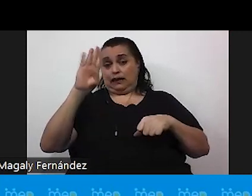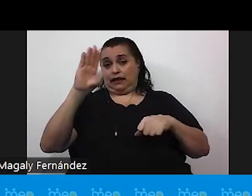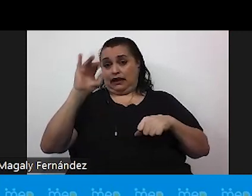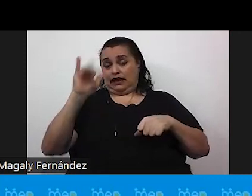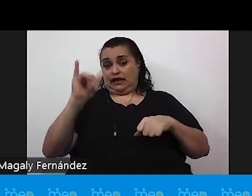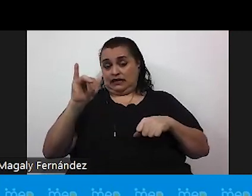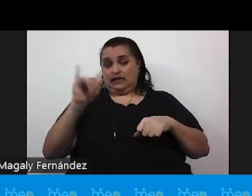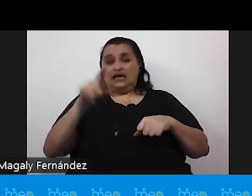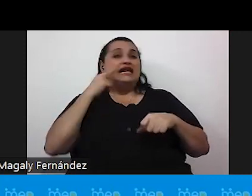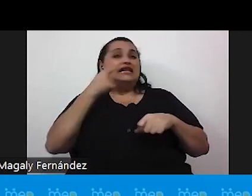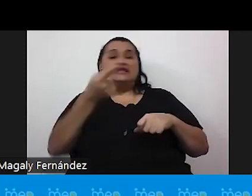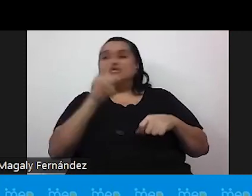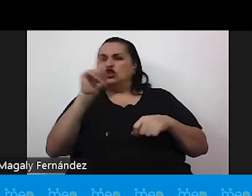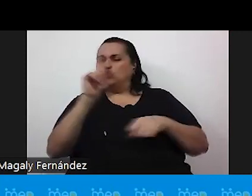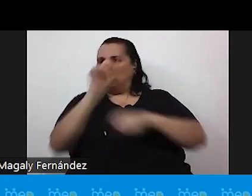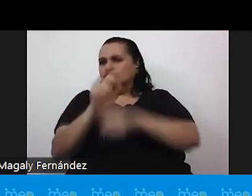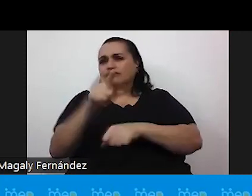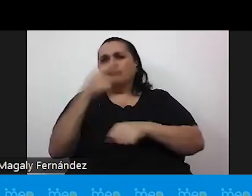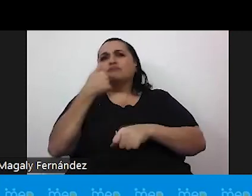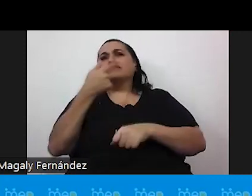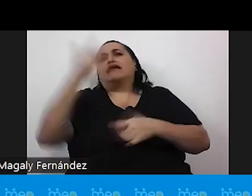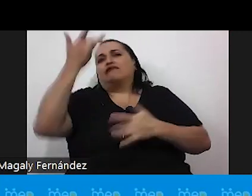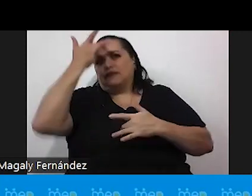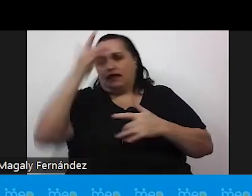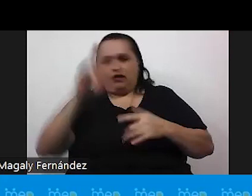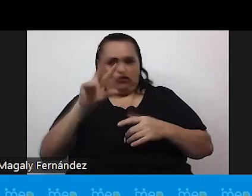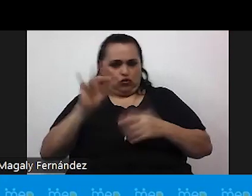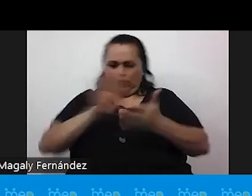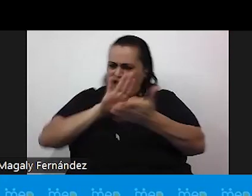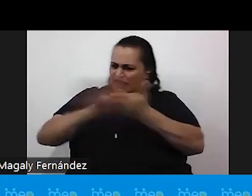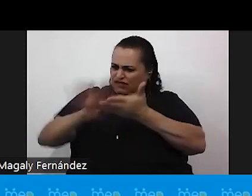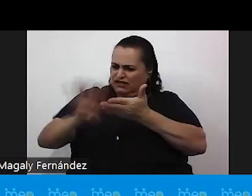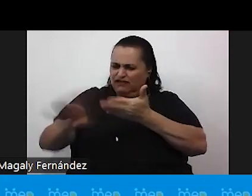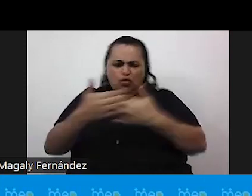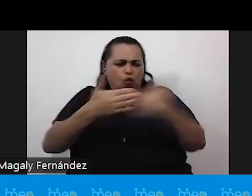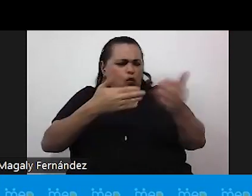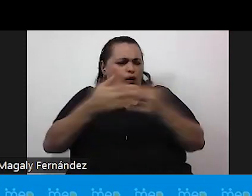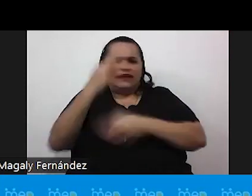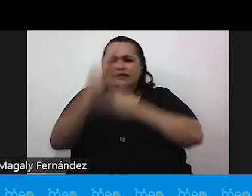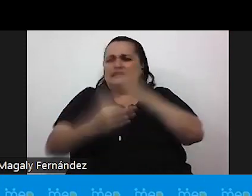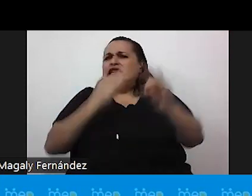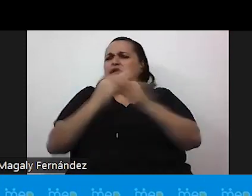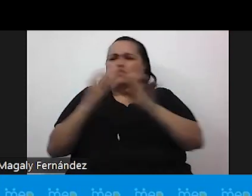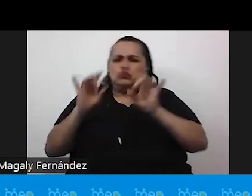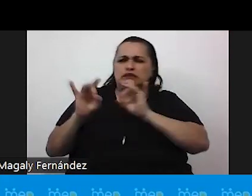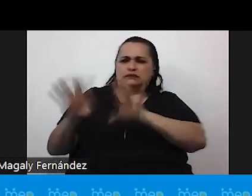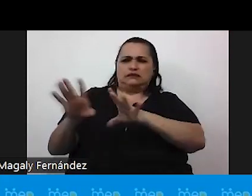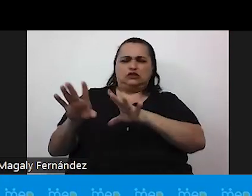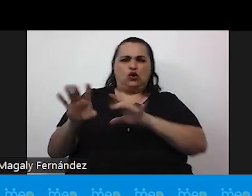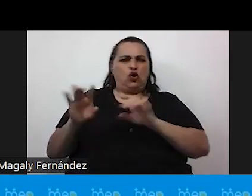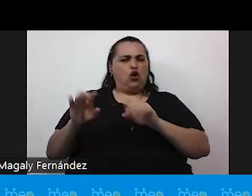hace un llamado a erradicar cualquier tipo de discriminación odio y violencia